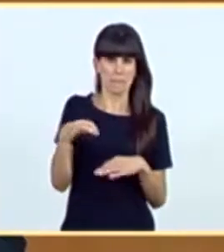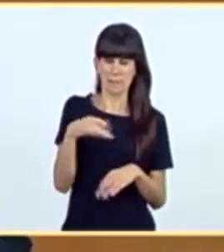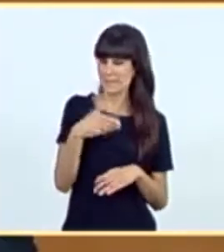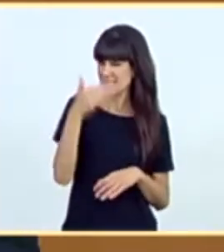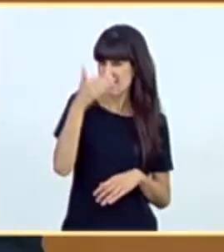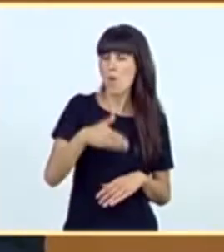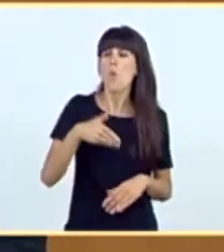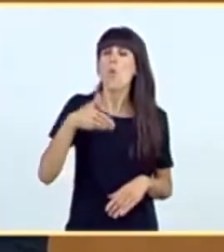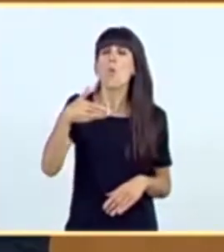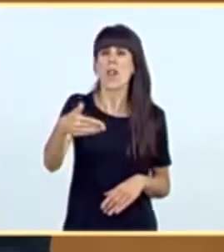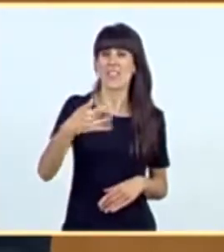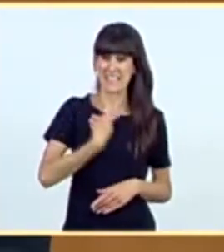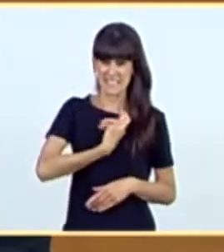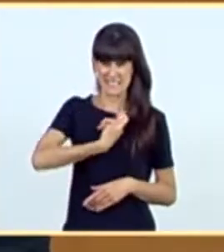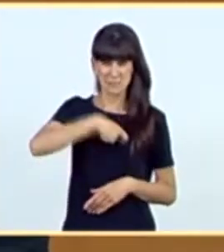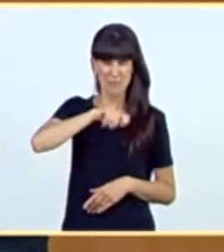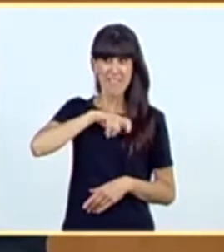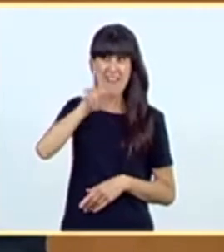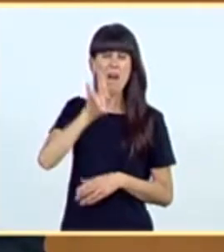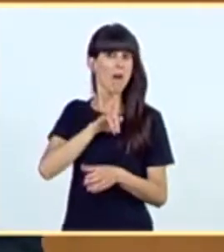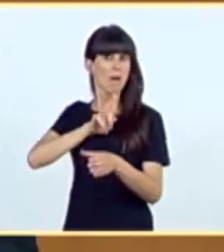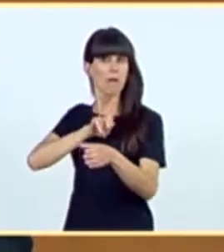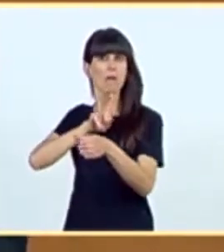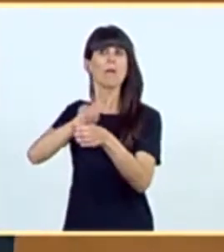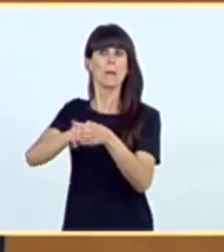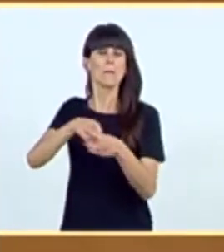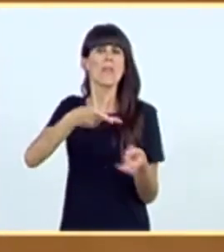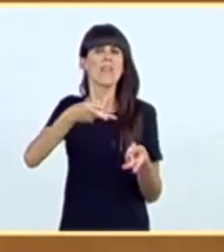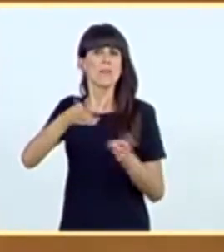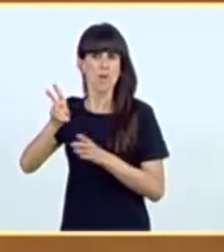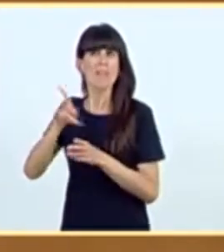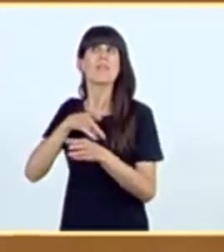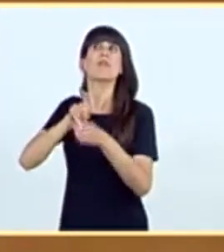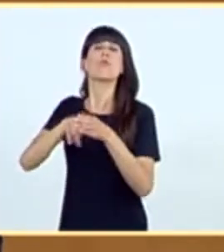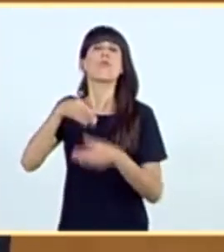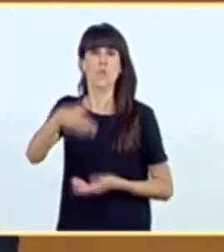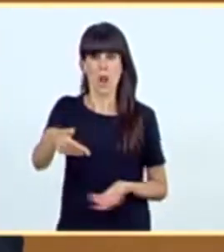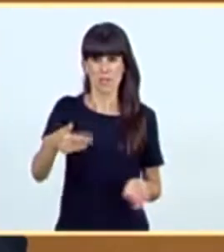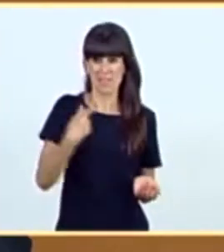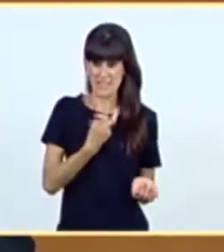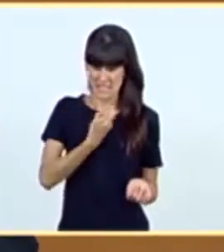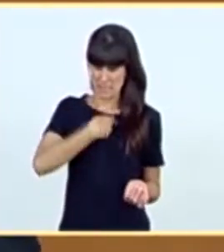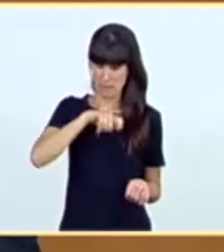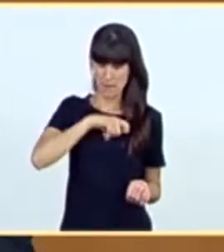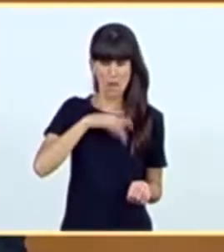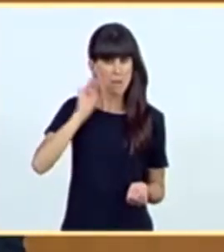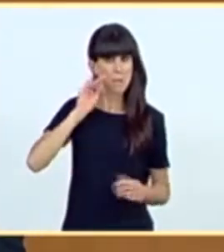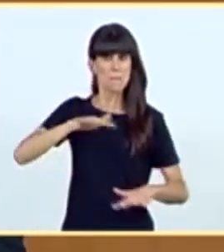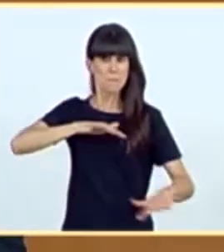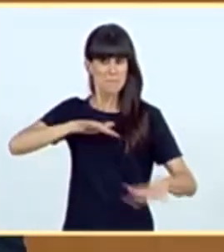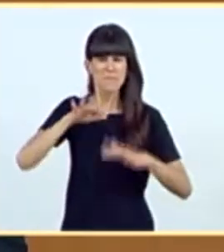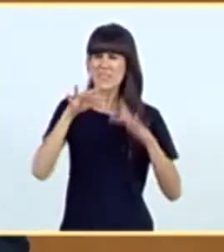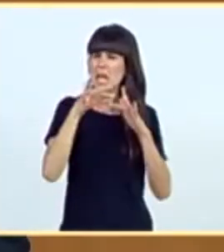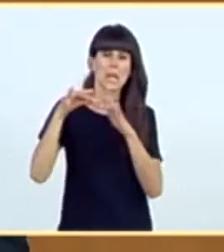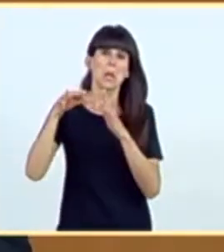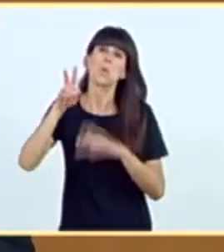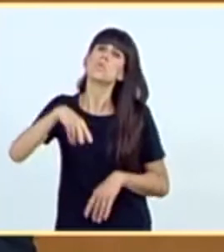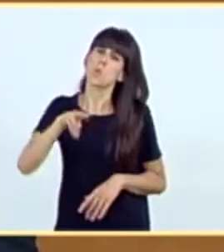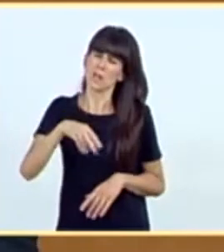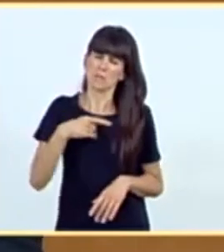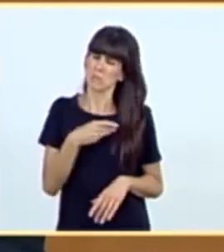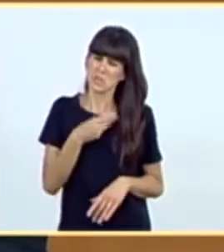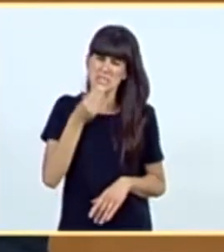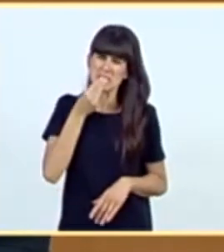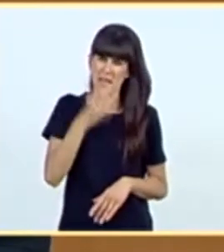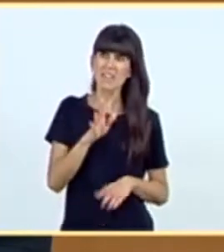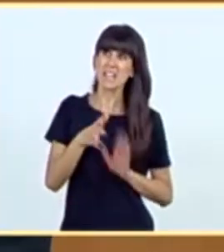¿Cuándo se sumará España a esta tendencia democratizadora? España nunca fue pionera en alcanzar derechos y libertades, pero estaría muy